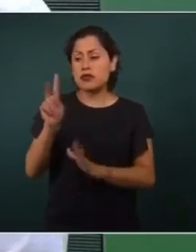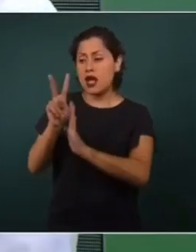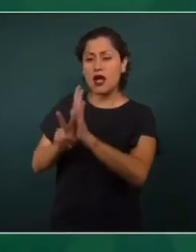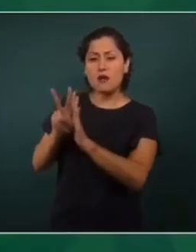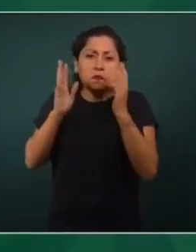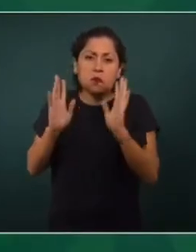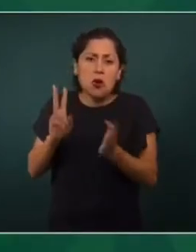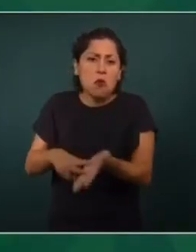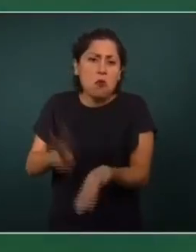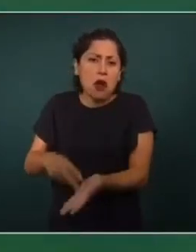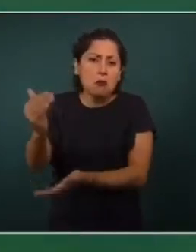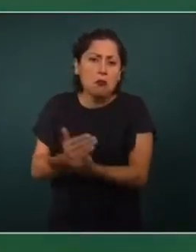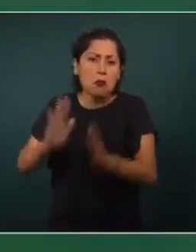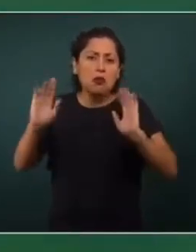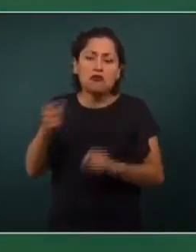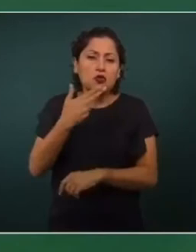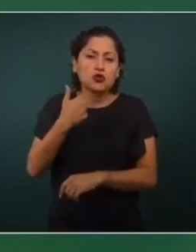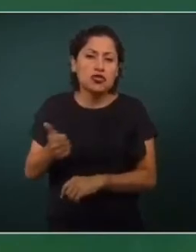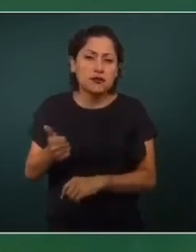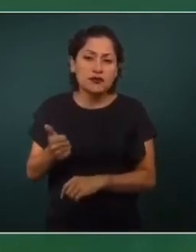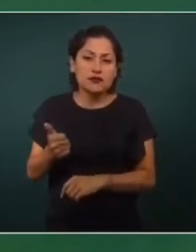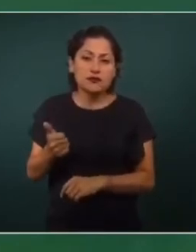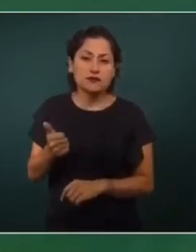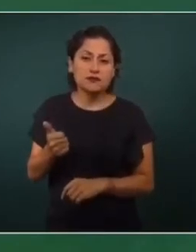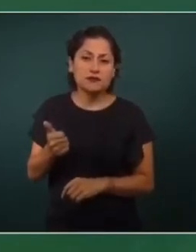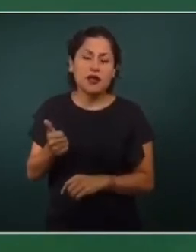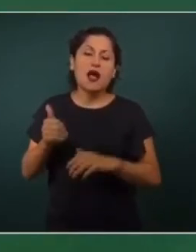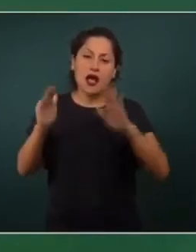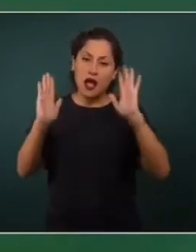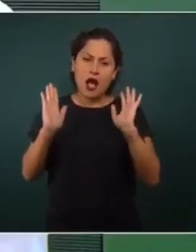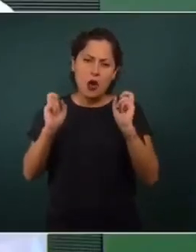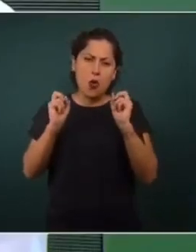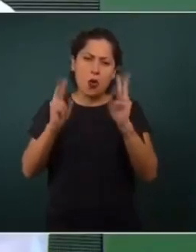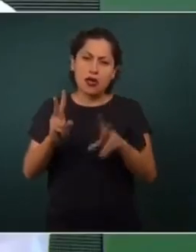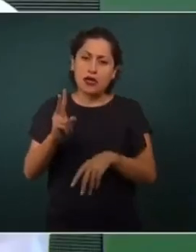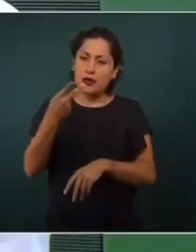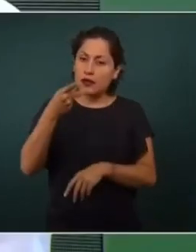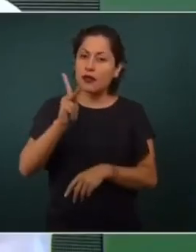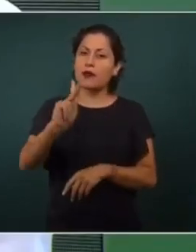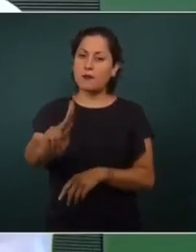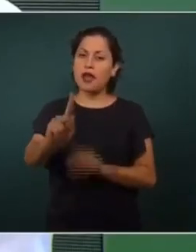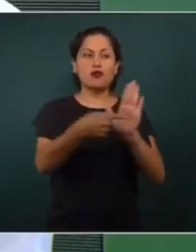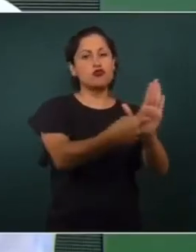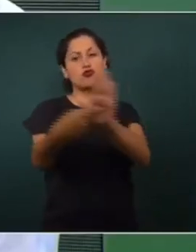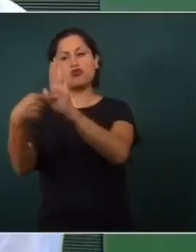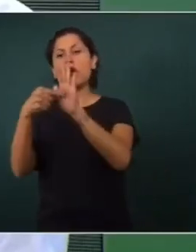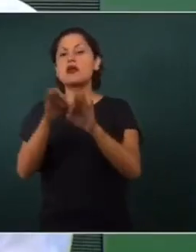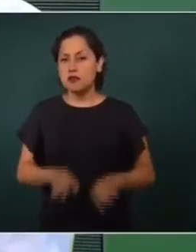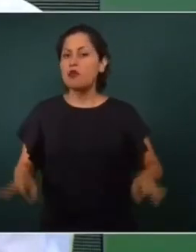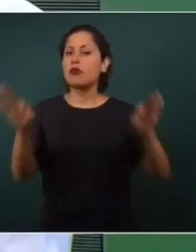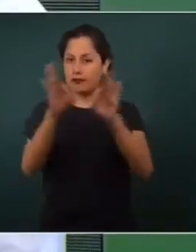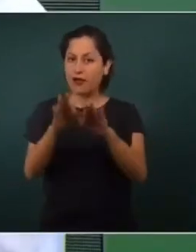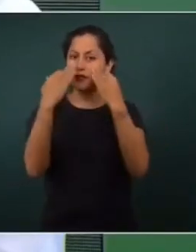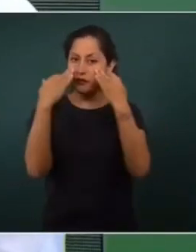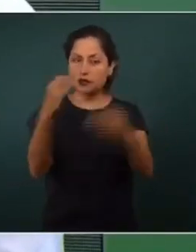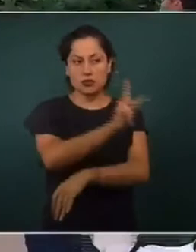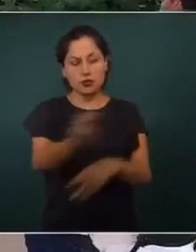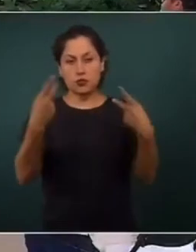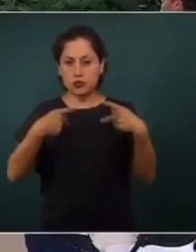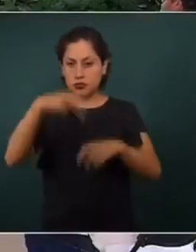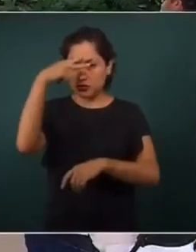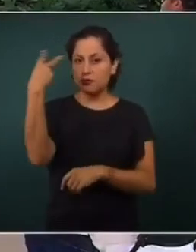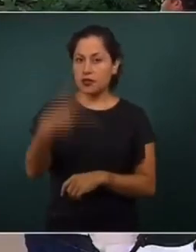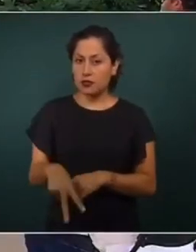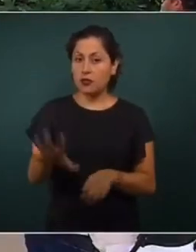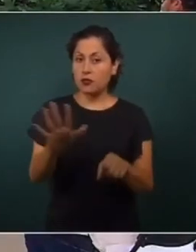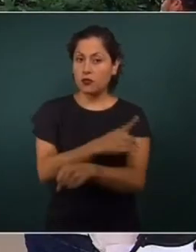importancia En lo legal Si es Muy importante Para la purificación De la vida pública De México Que al final Eso está por